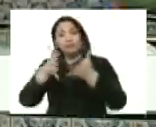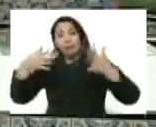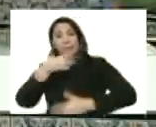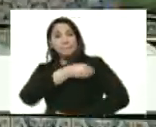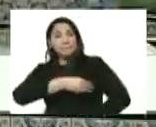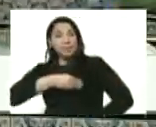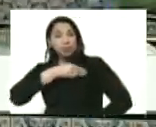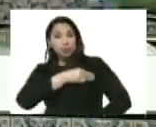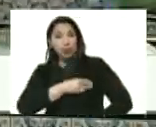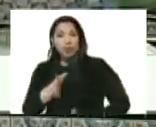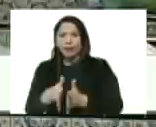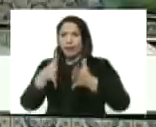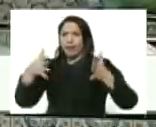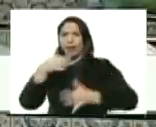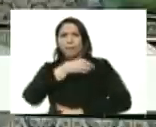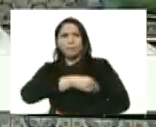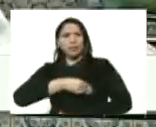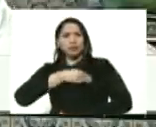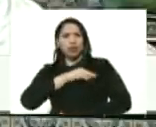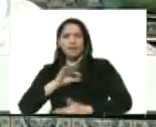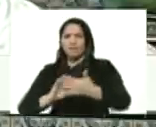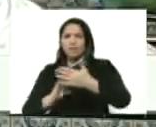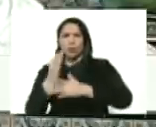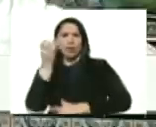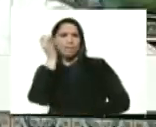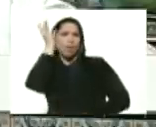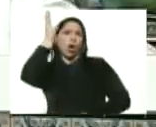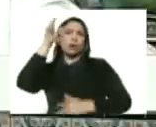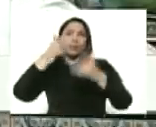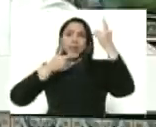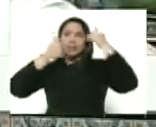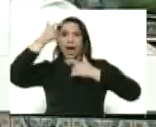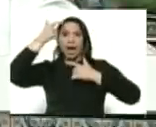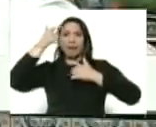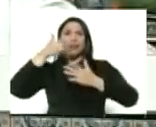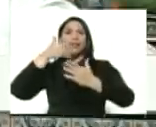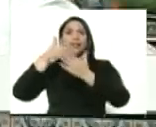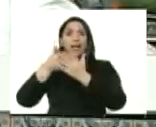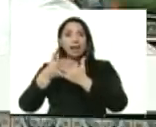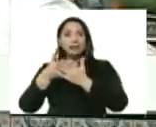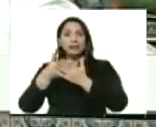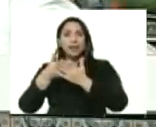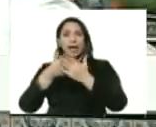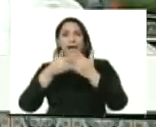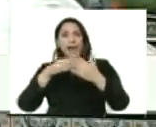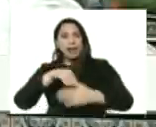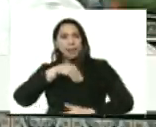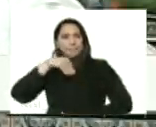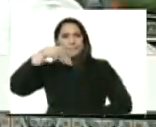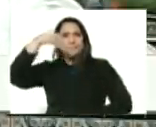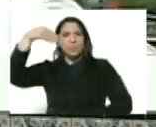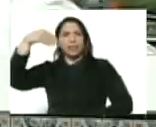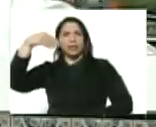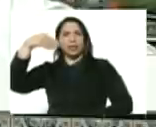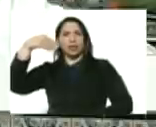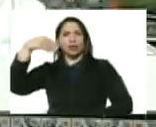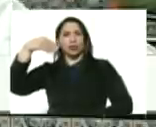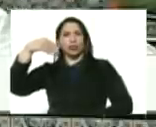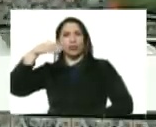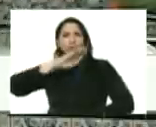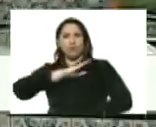misiones y a las misiones fundadas por el comandante Chávez gracias al espíritu y redento